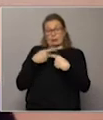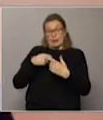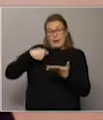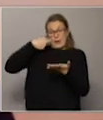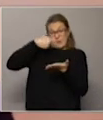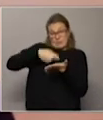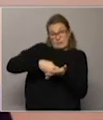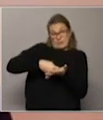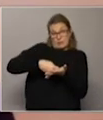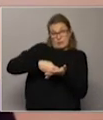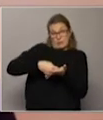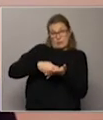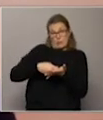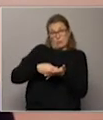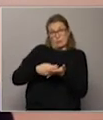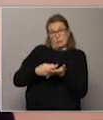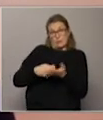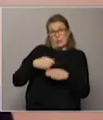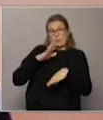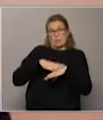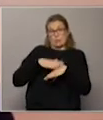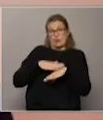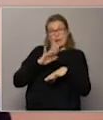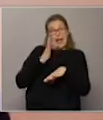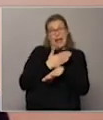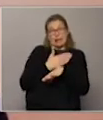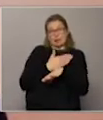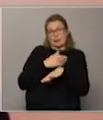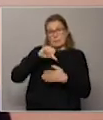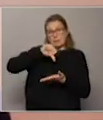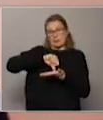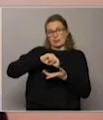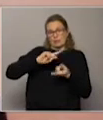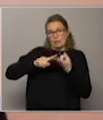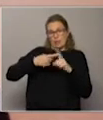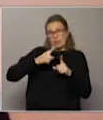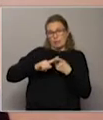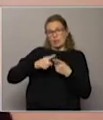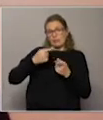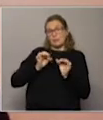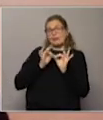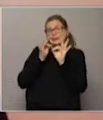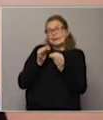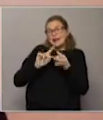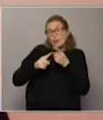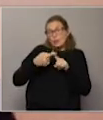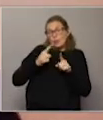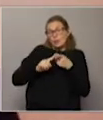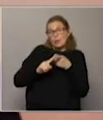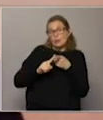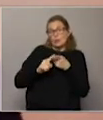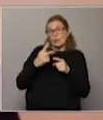pago de la deuda o honrar los compromisos que ya el país había asumido con los acreedores. Y lo que logran es llegar a un acuerdo con